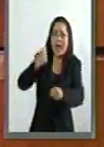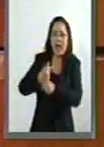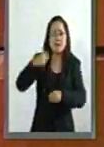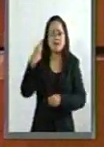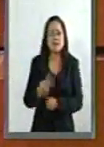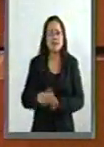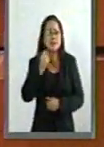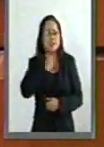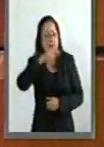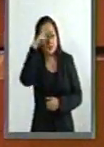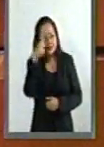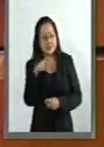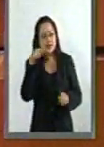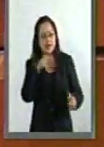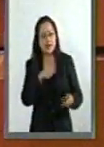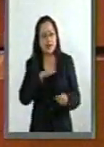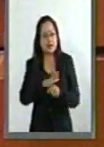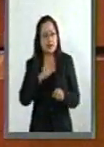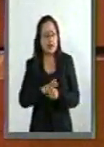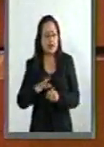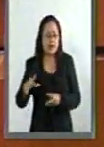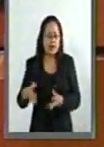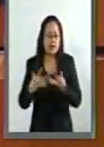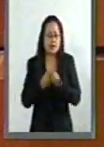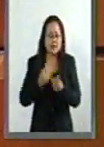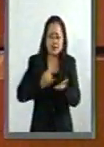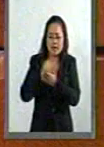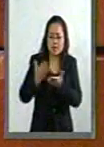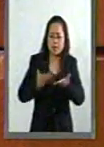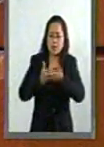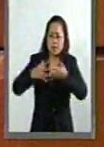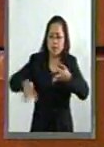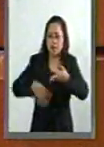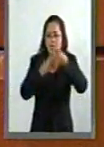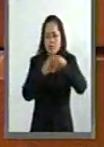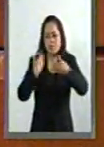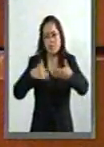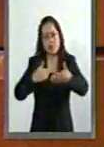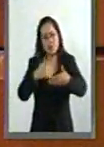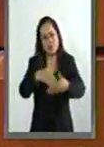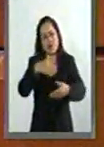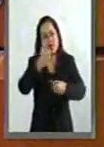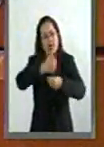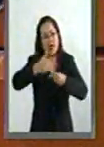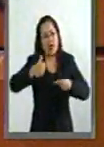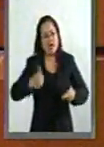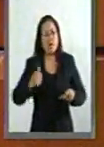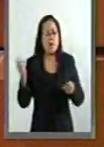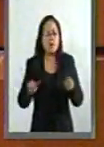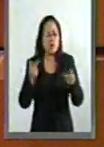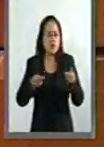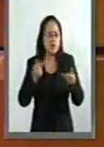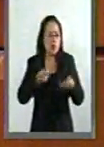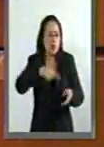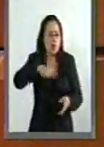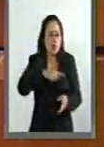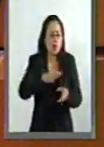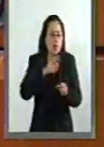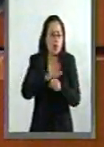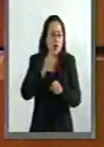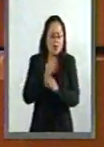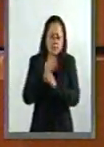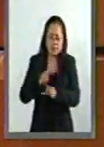Senado de la República, pues se integra como parte del dictamen todas y cada una de las preguntas y de las